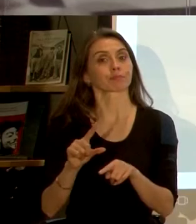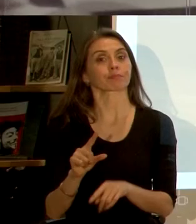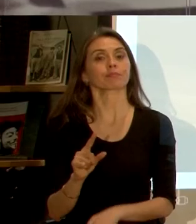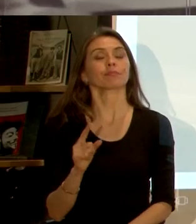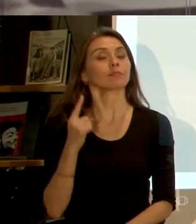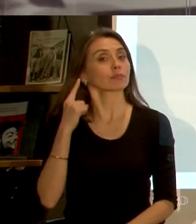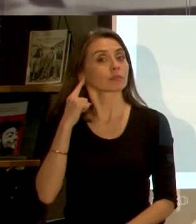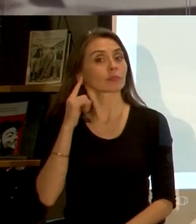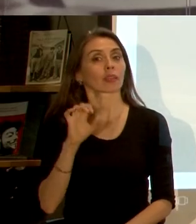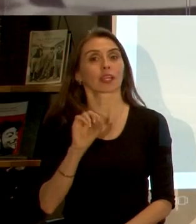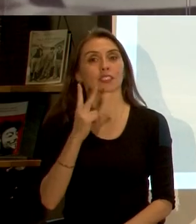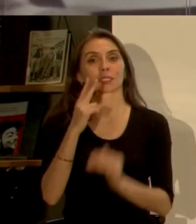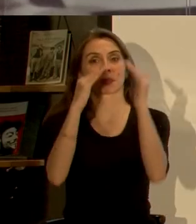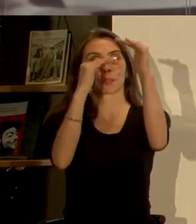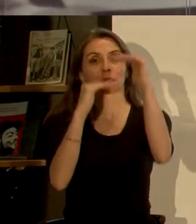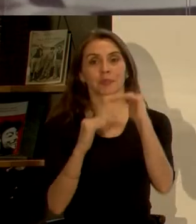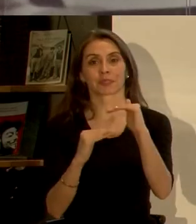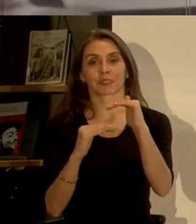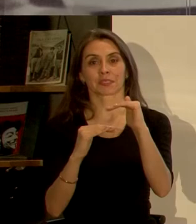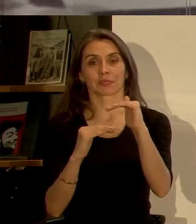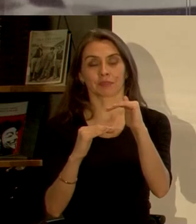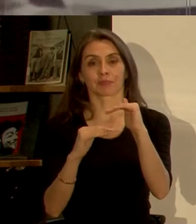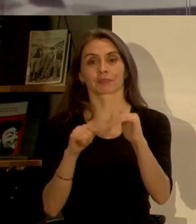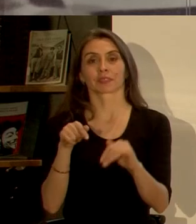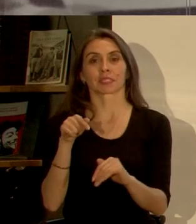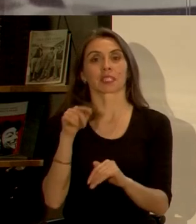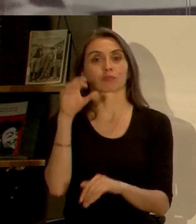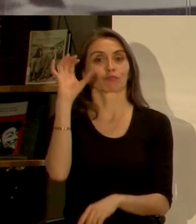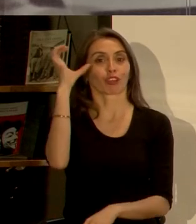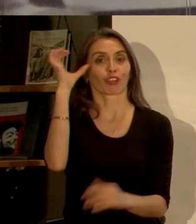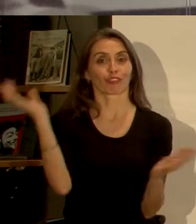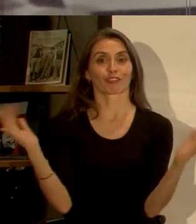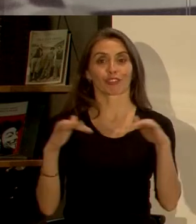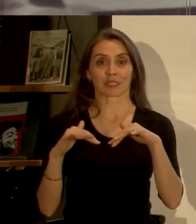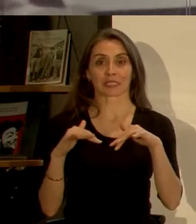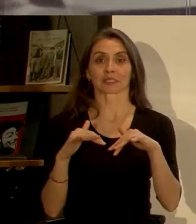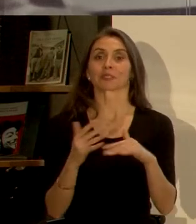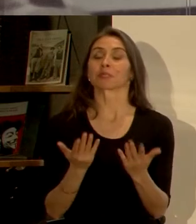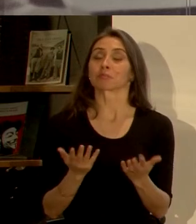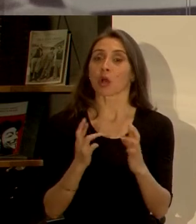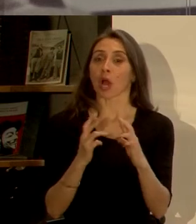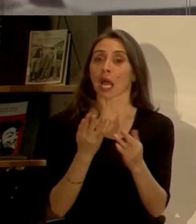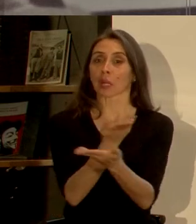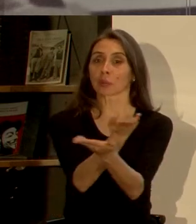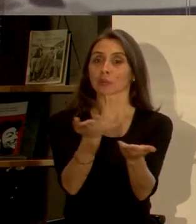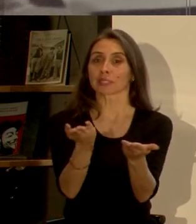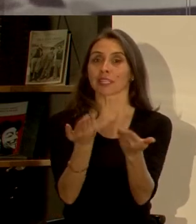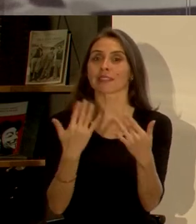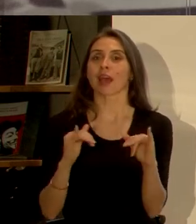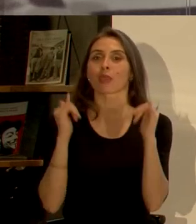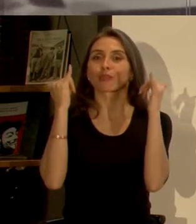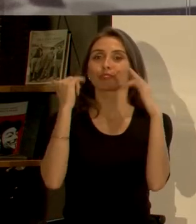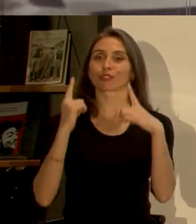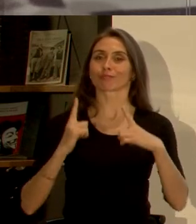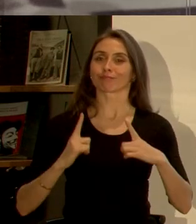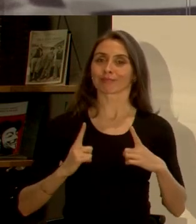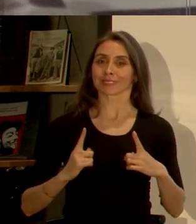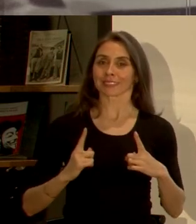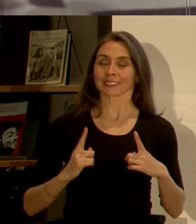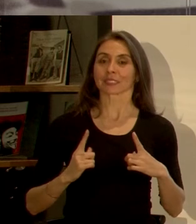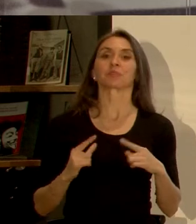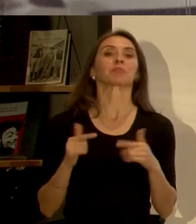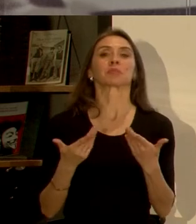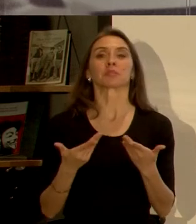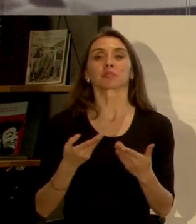Vamos a comenzar la segunda parte de nuestro congreso. Espero que hayan disfrutado de este descanso. Y ahora